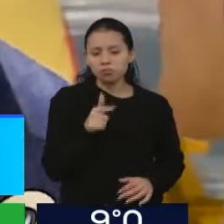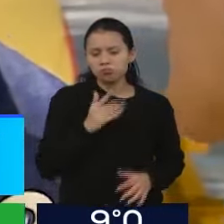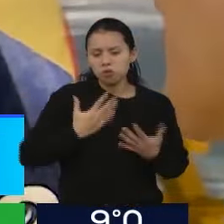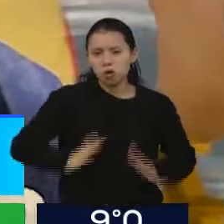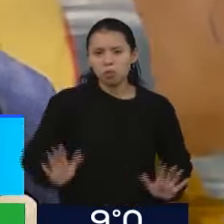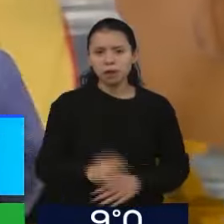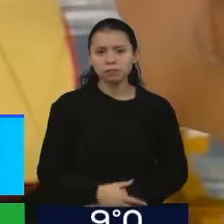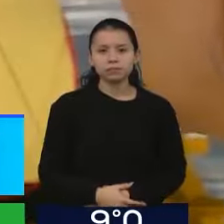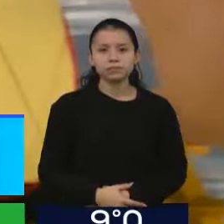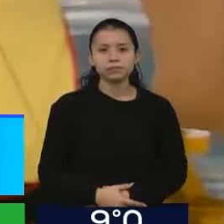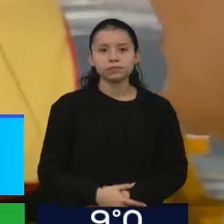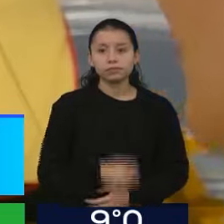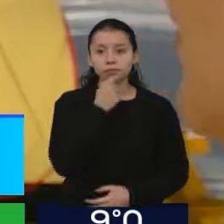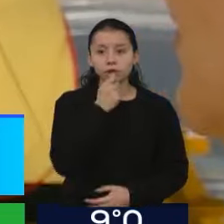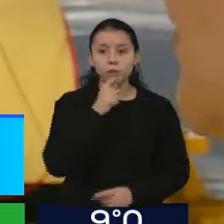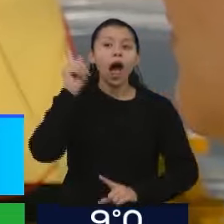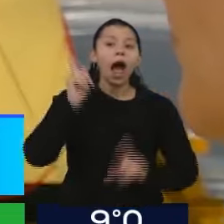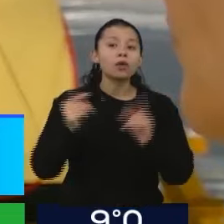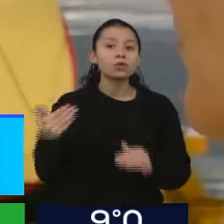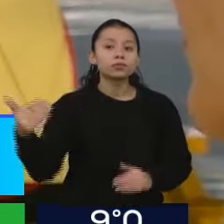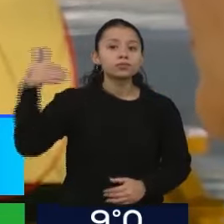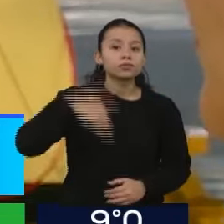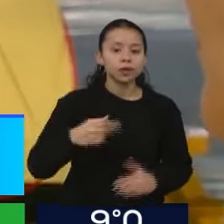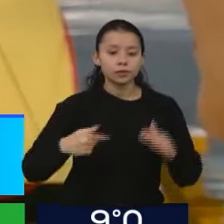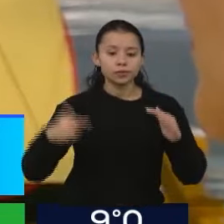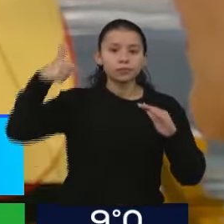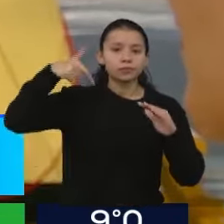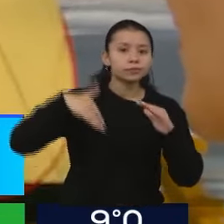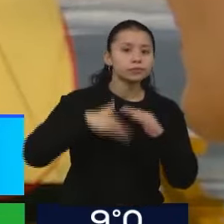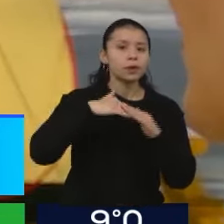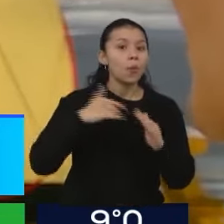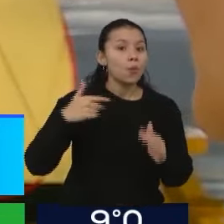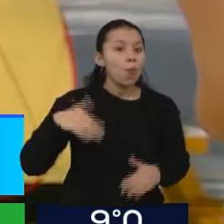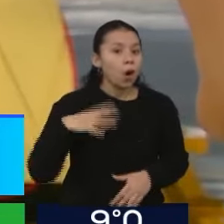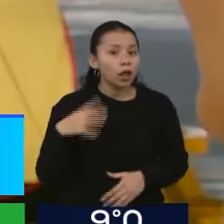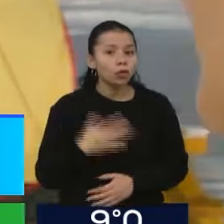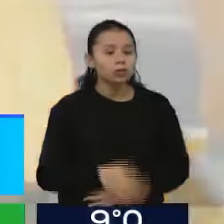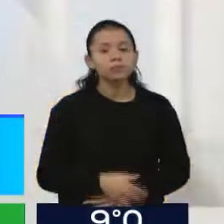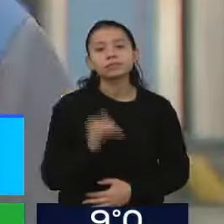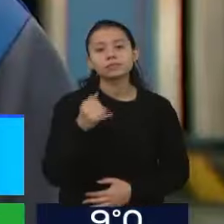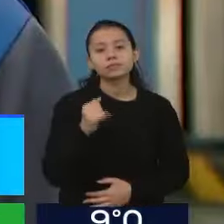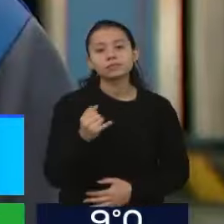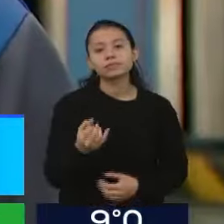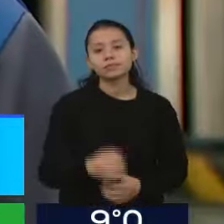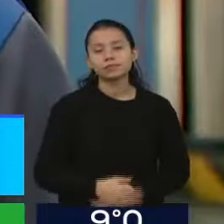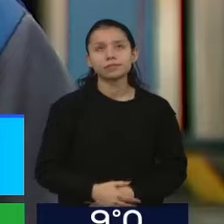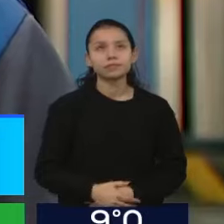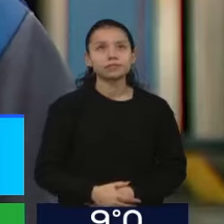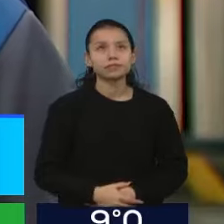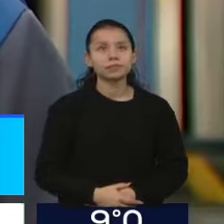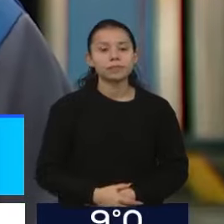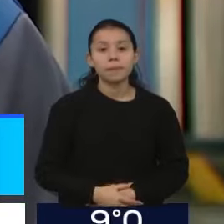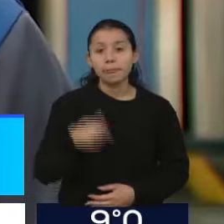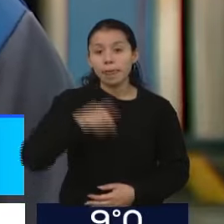por las dudas de que faltara? Sí, llenaban por las dudas, pero como no sabíamos responderle qué iba a pasar. Hasta ahora en Mendoza no ha